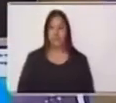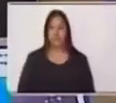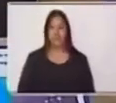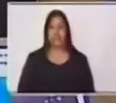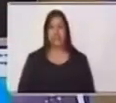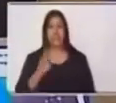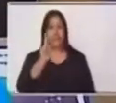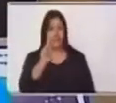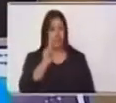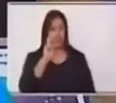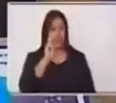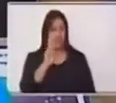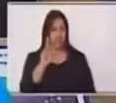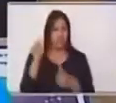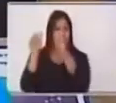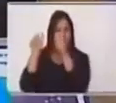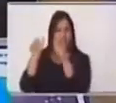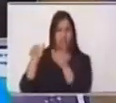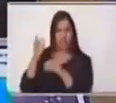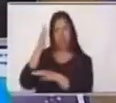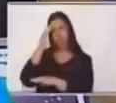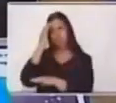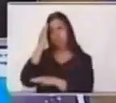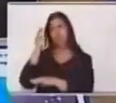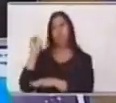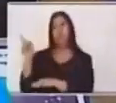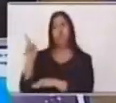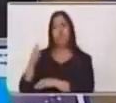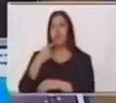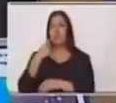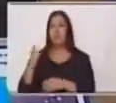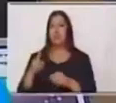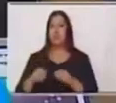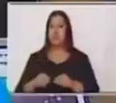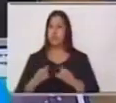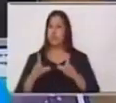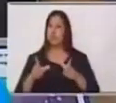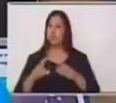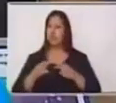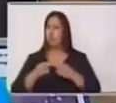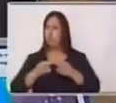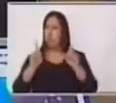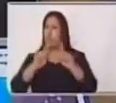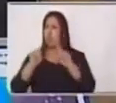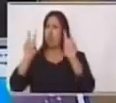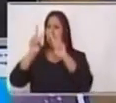Analicemos esta. ¿Si aborda cualquier temática que sucede en el país?